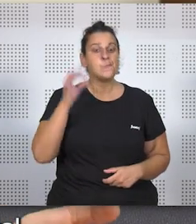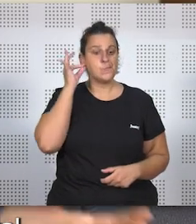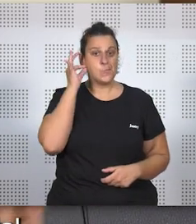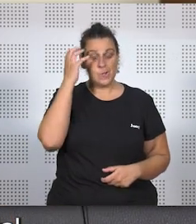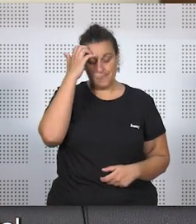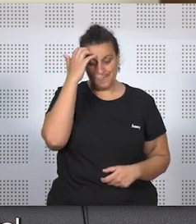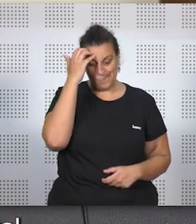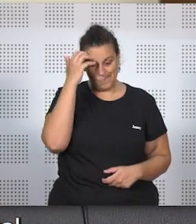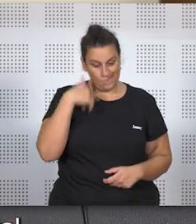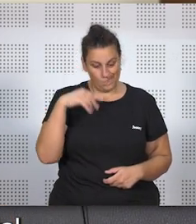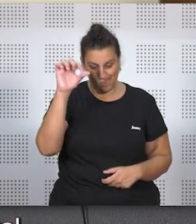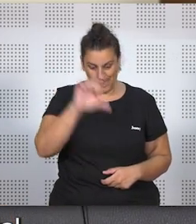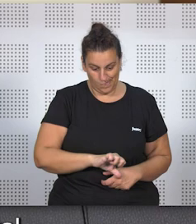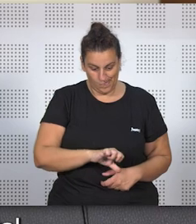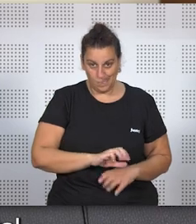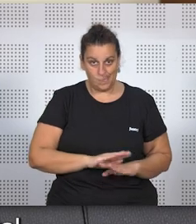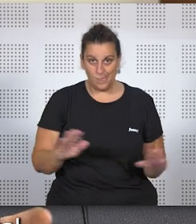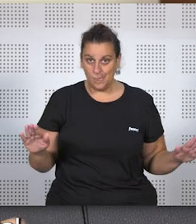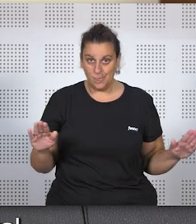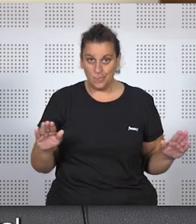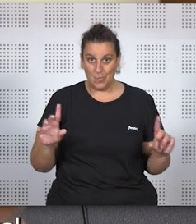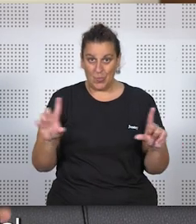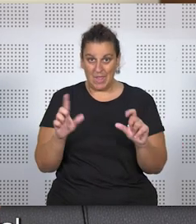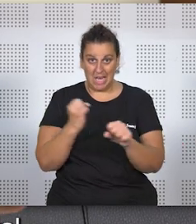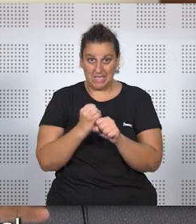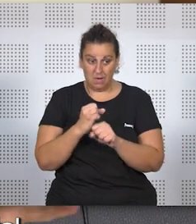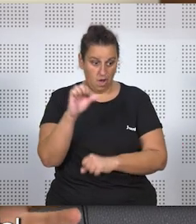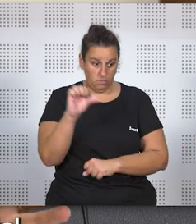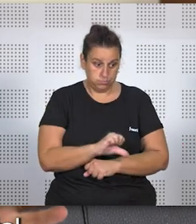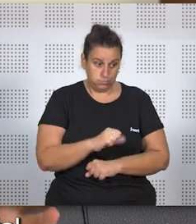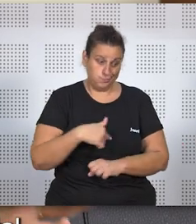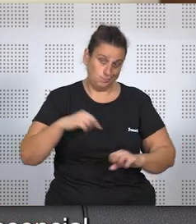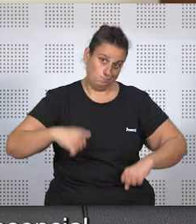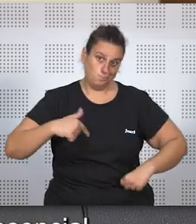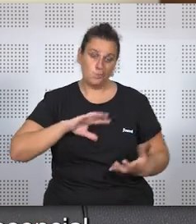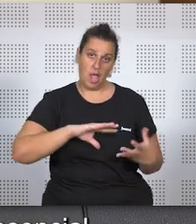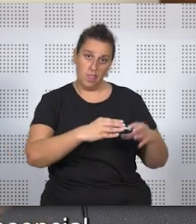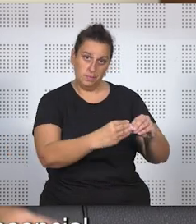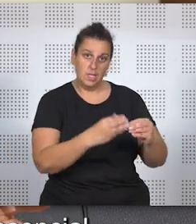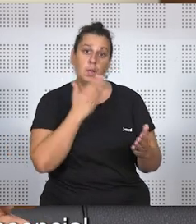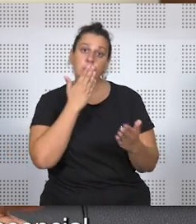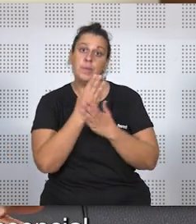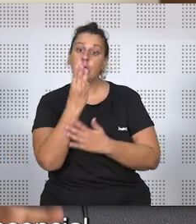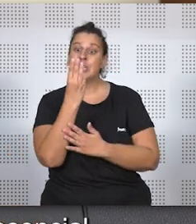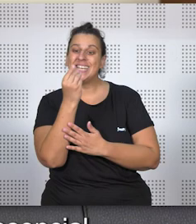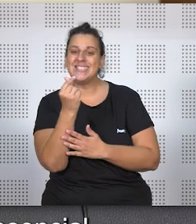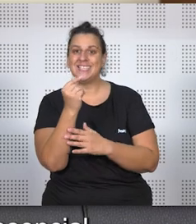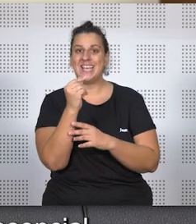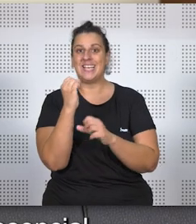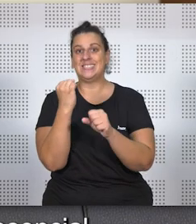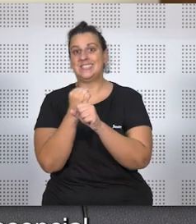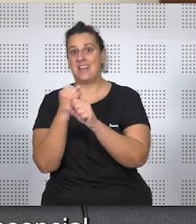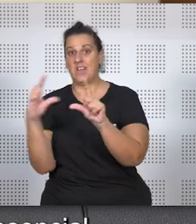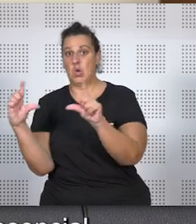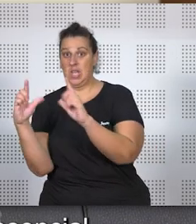rechazo de su prestación total mediante teletrabajo, dijo bueno, pues voy a adaptarla. Entonces solicitó tres días de teletrabajo y dos de